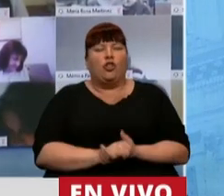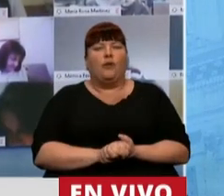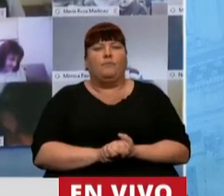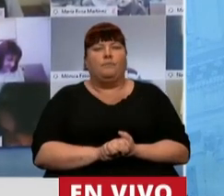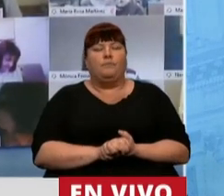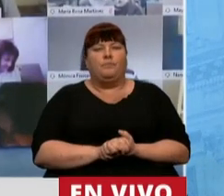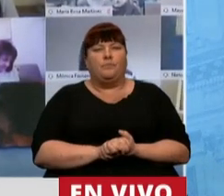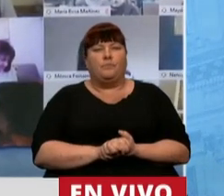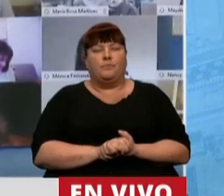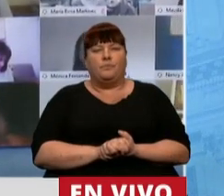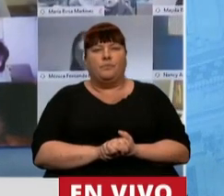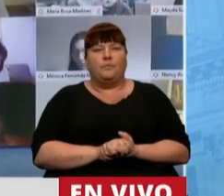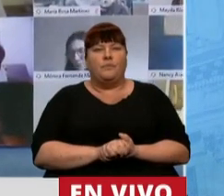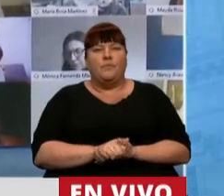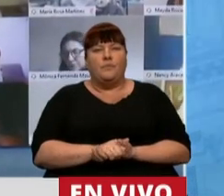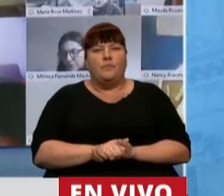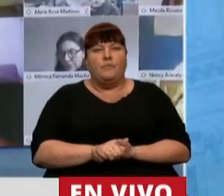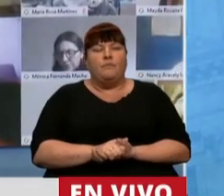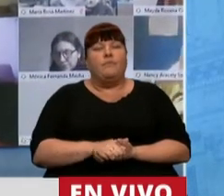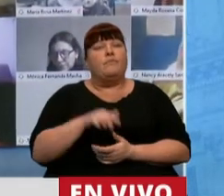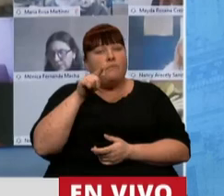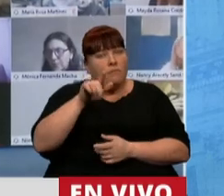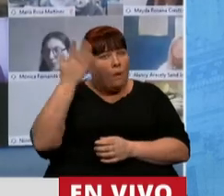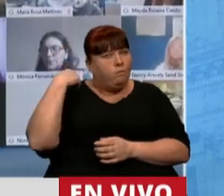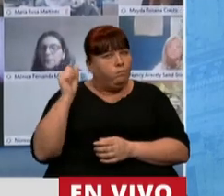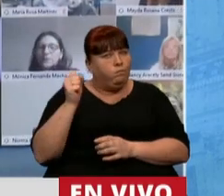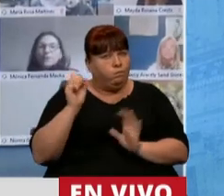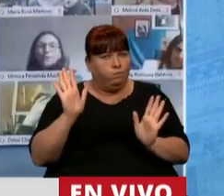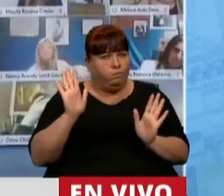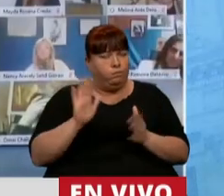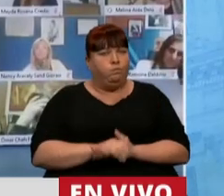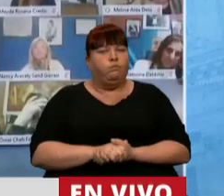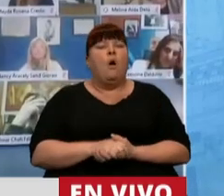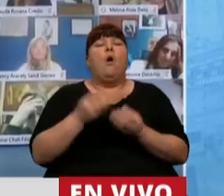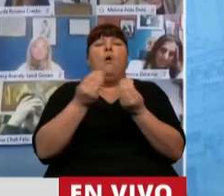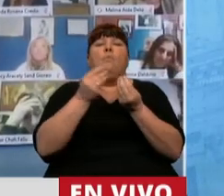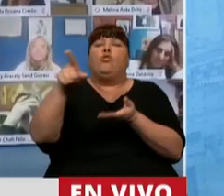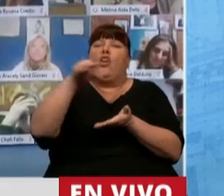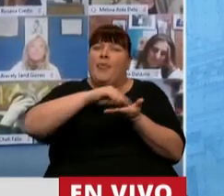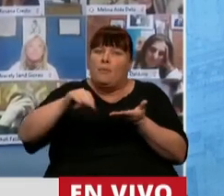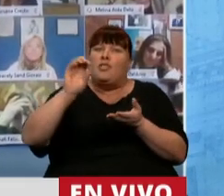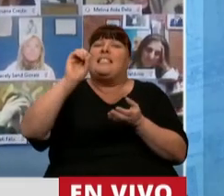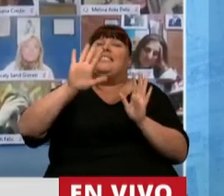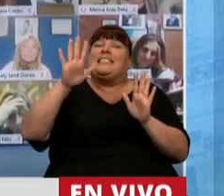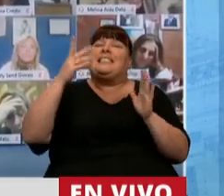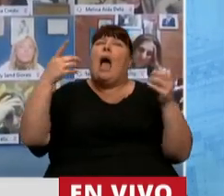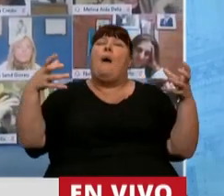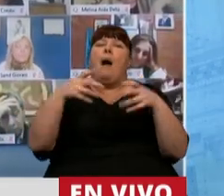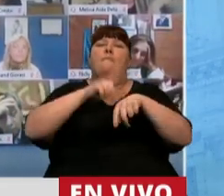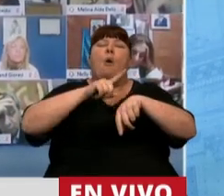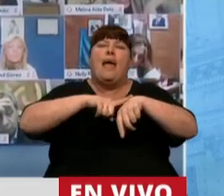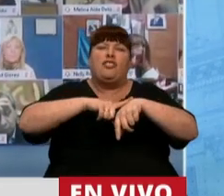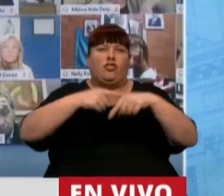voluntaria del embarazo. Eso sucedió, y de hecho muchos diputados que estaban en una posición